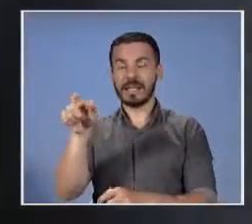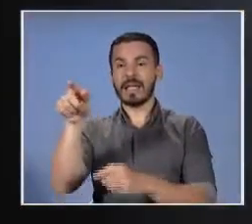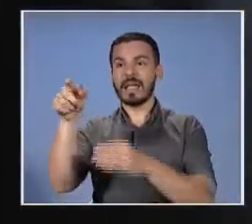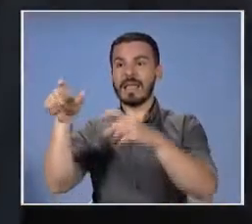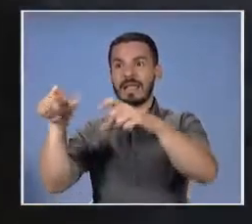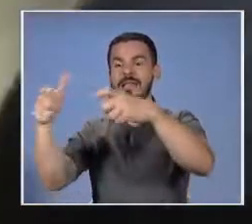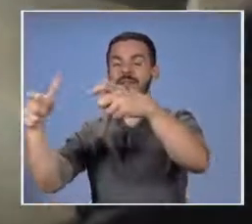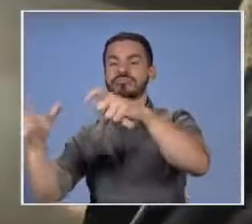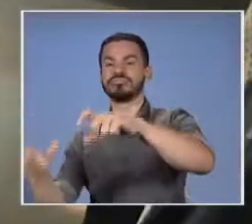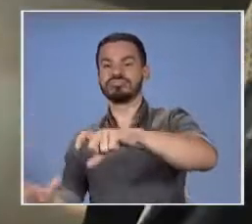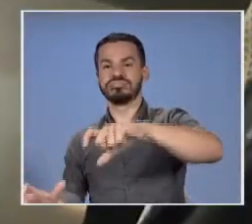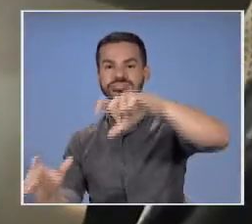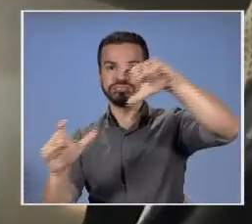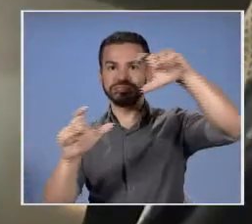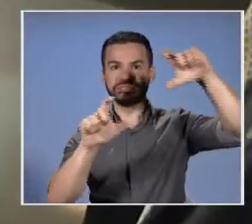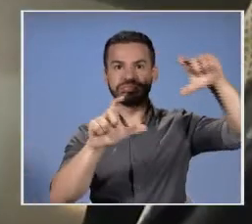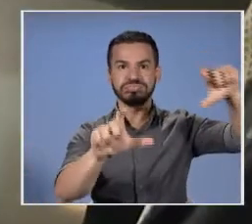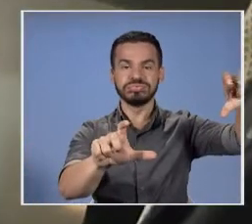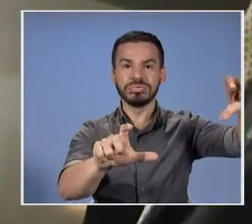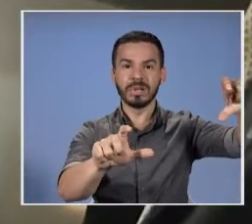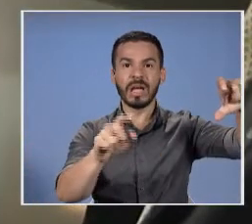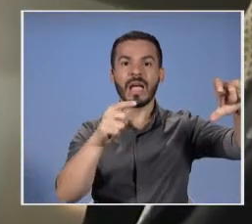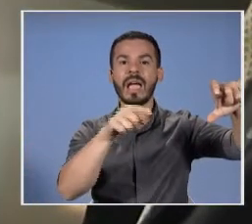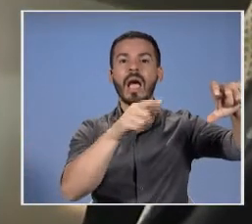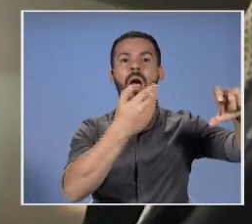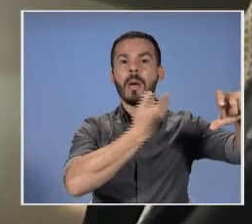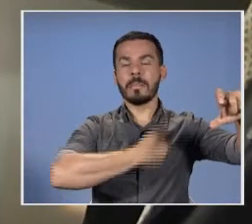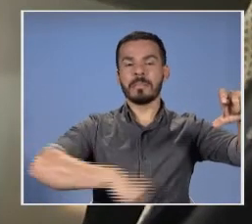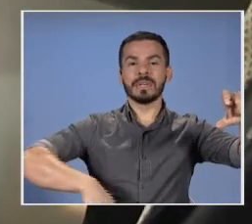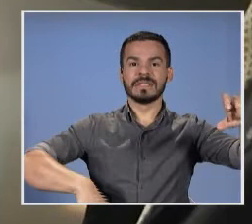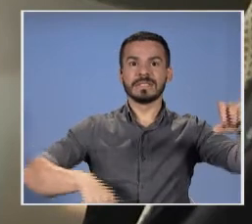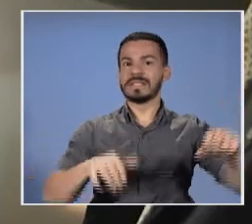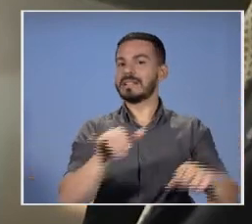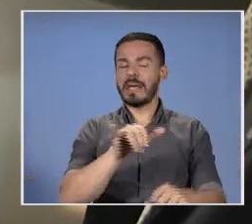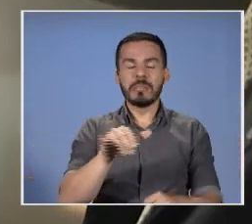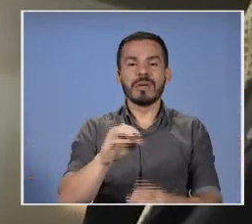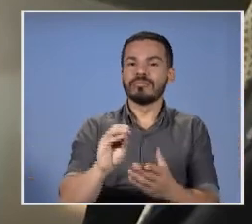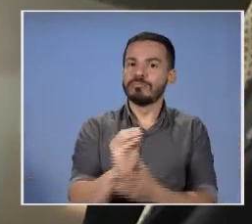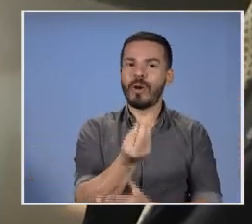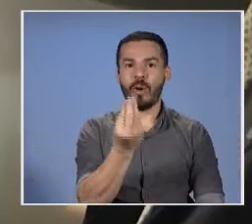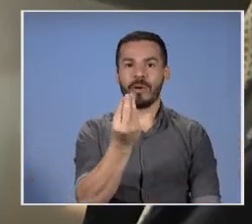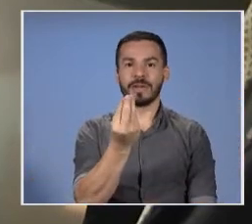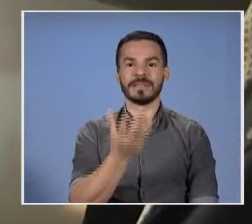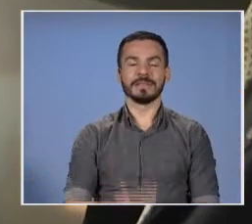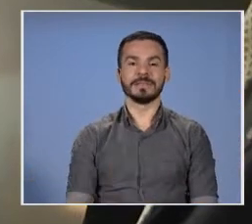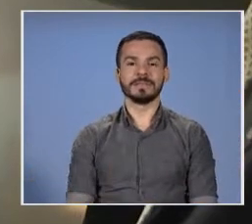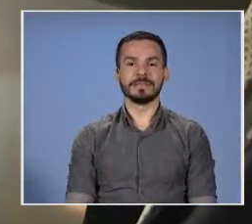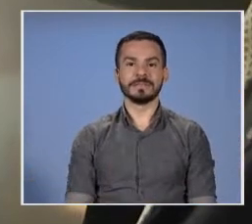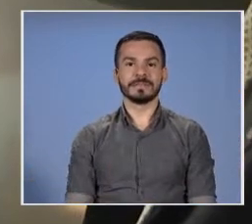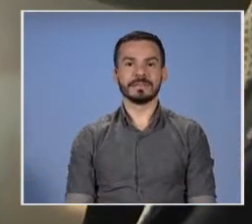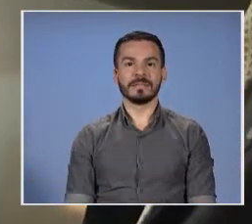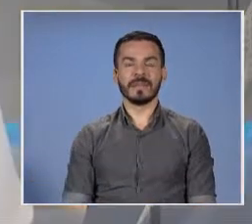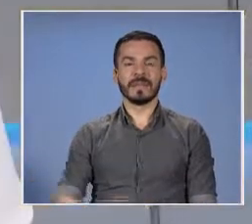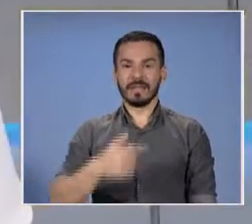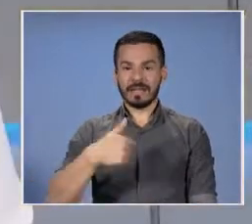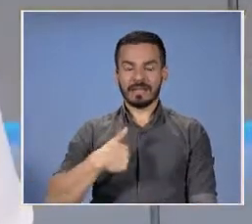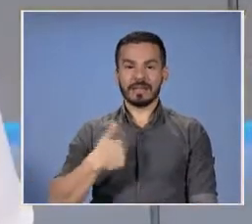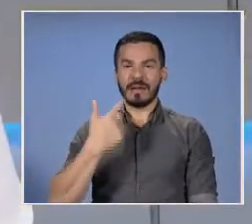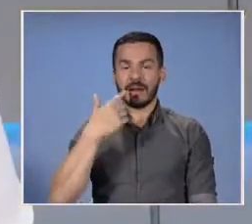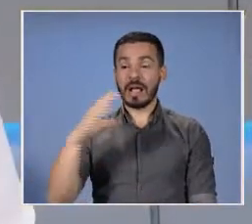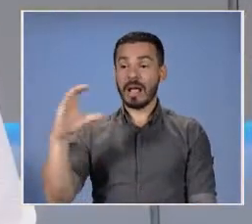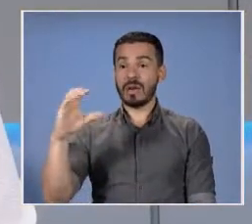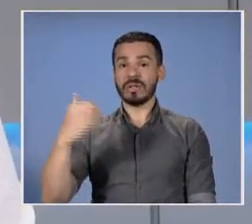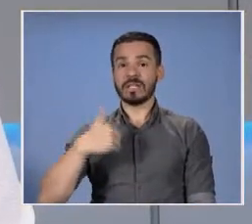imponer la banda presidencial a un presidente igualmente joven. ¿Verdad? Estamos hablando que